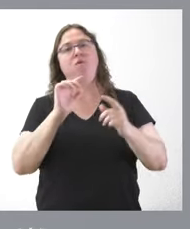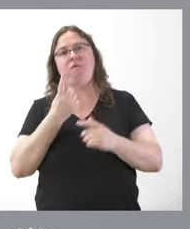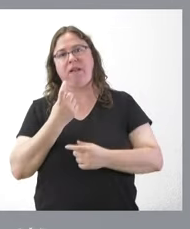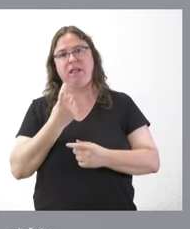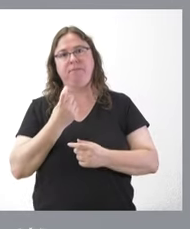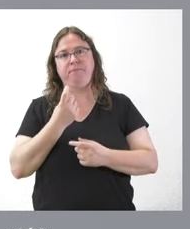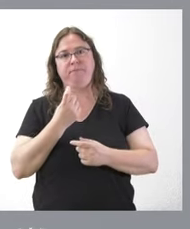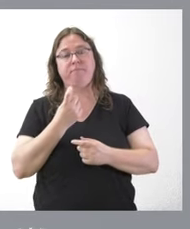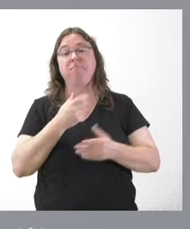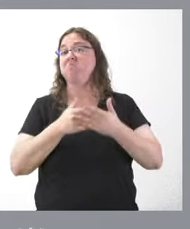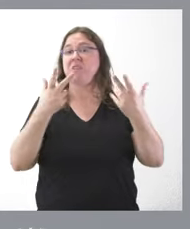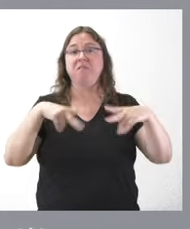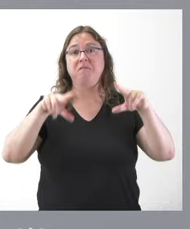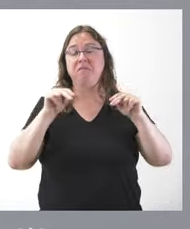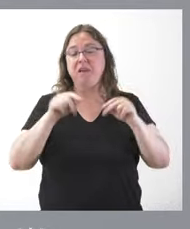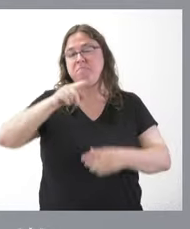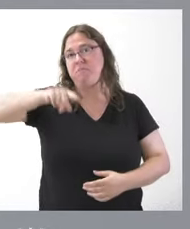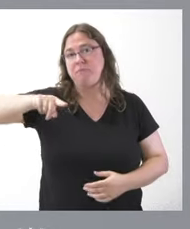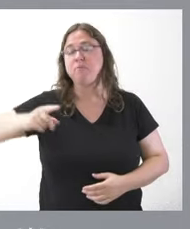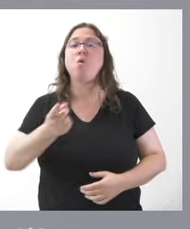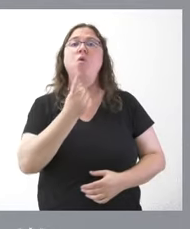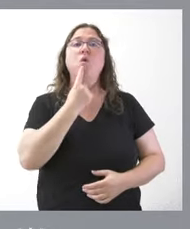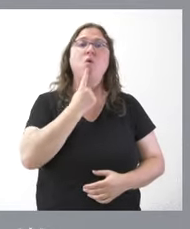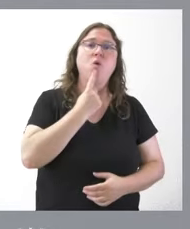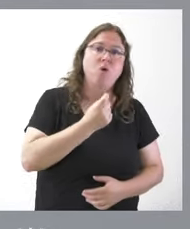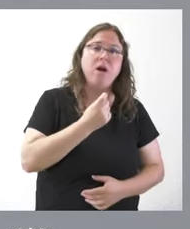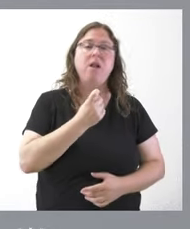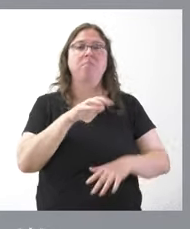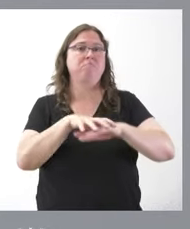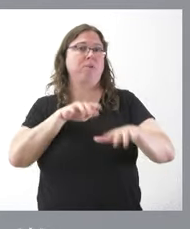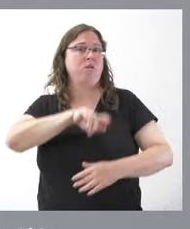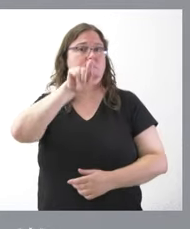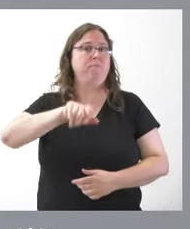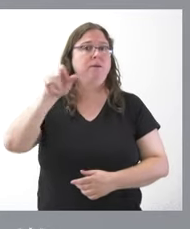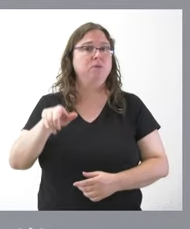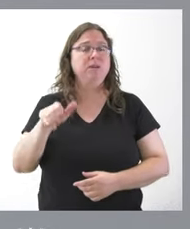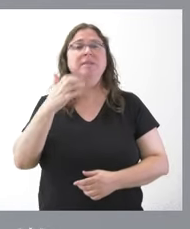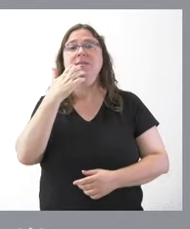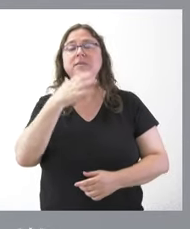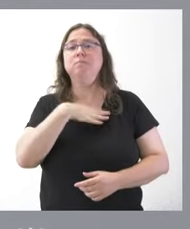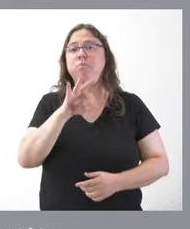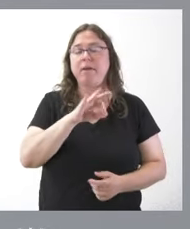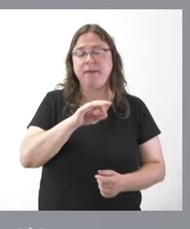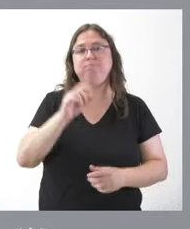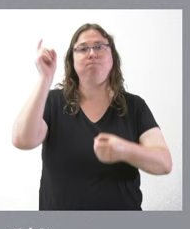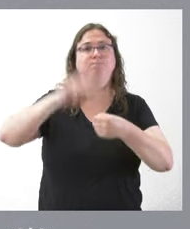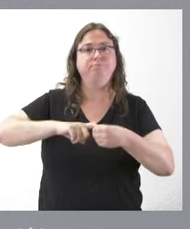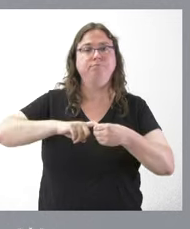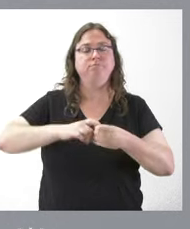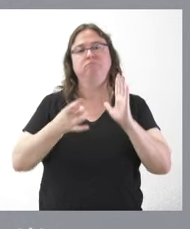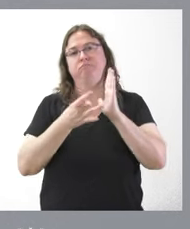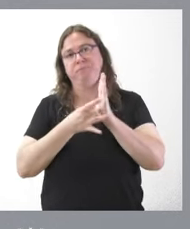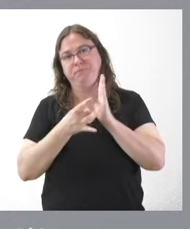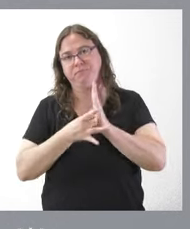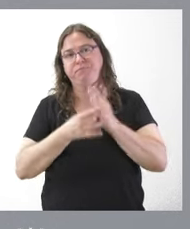Se concluirán en los próximos meses y ojalá la mayor parte de las personas que pueden optar a los mismos tengan la cualificación